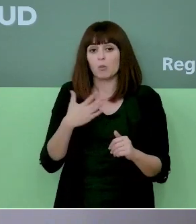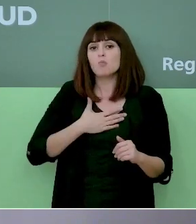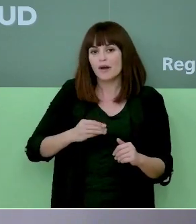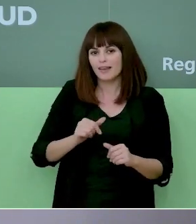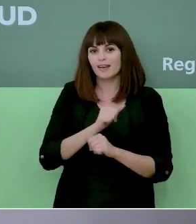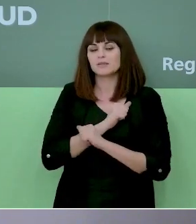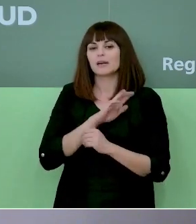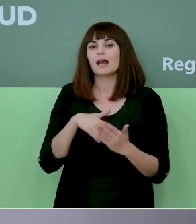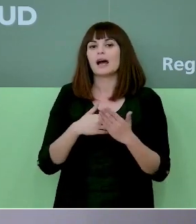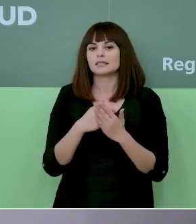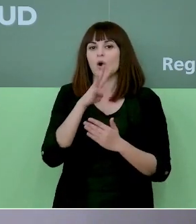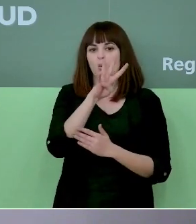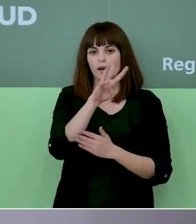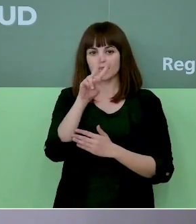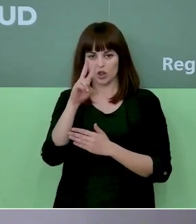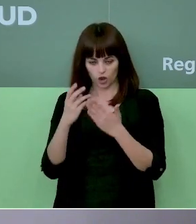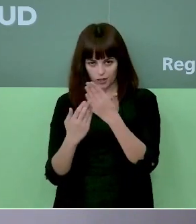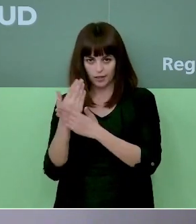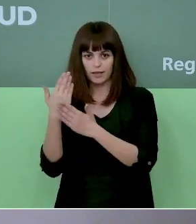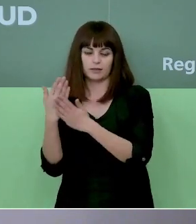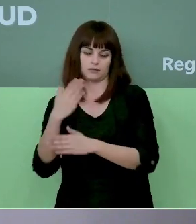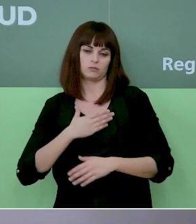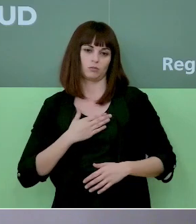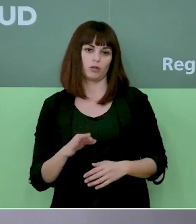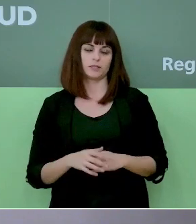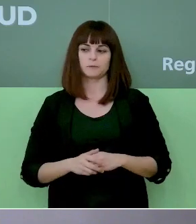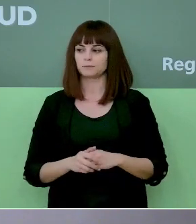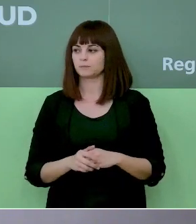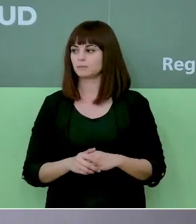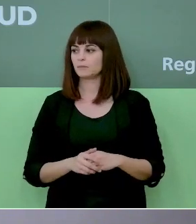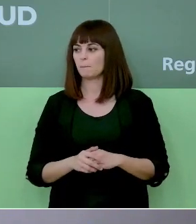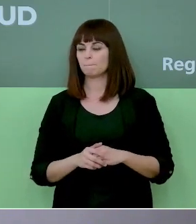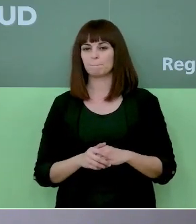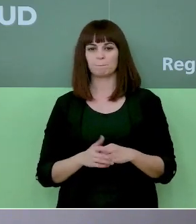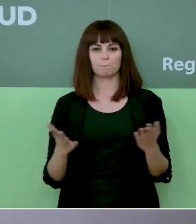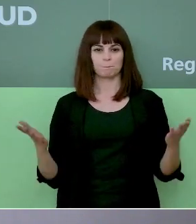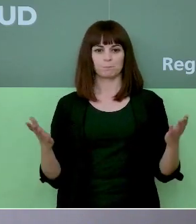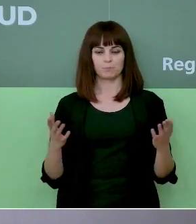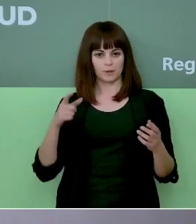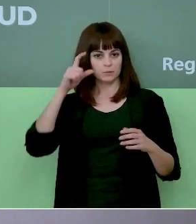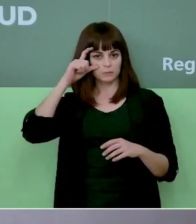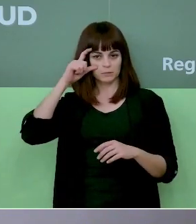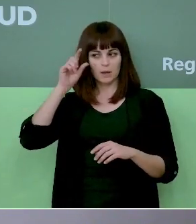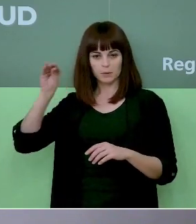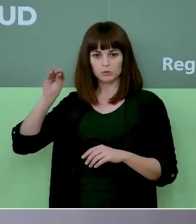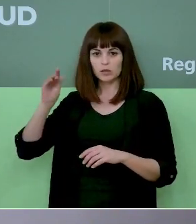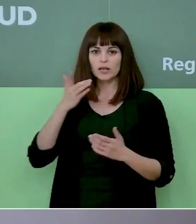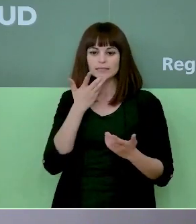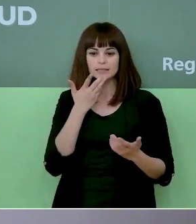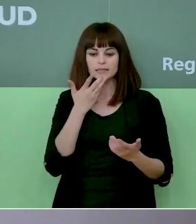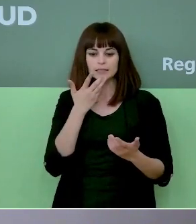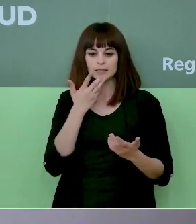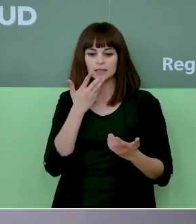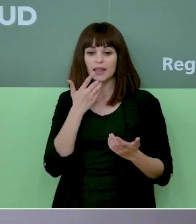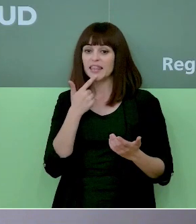contemplado en documentos internacionales como el de la Organización Mundial de la Salud. Entonces, si no van a llegar a los 42 días o 6 semanas que me dice que